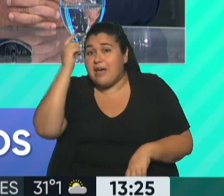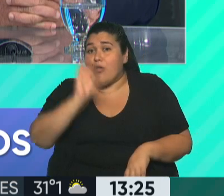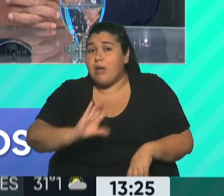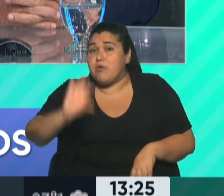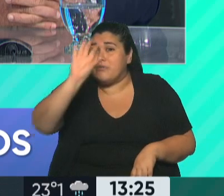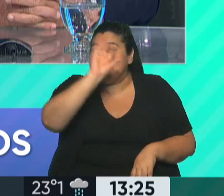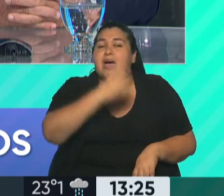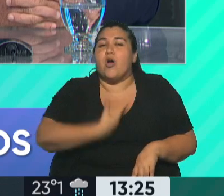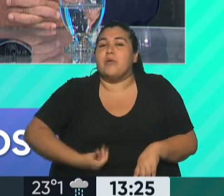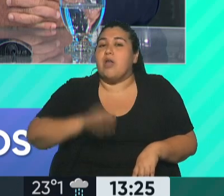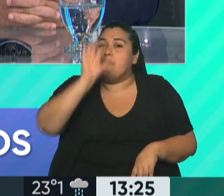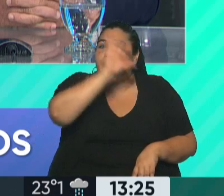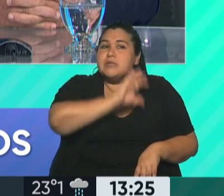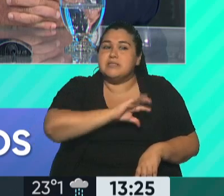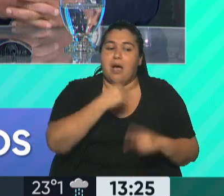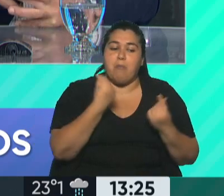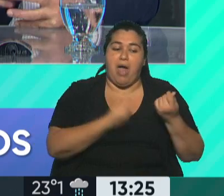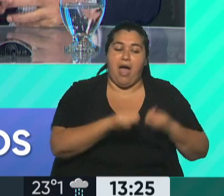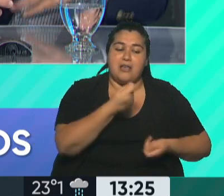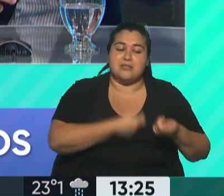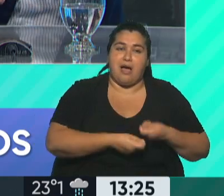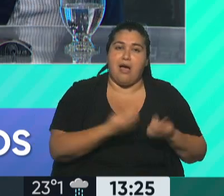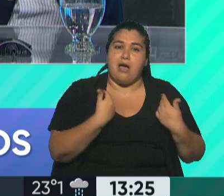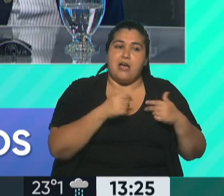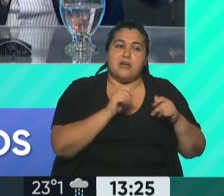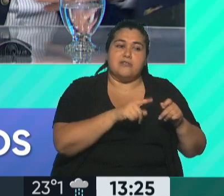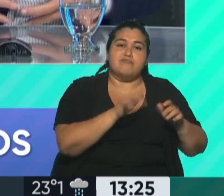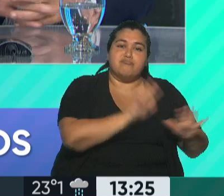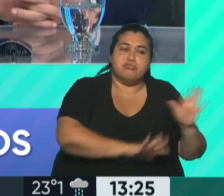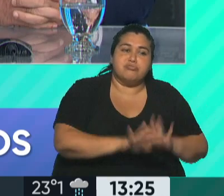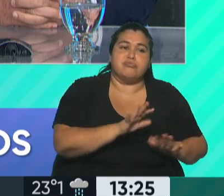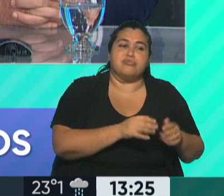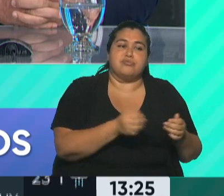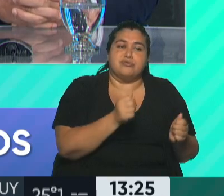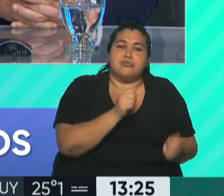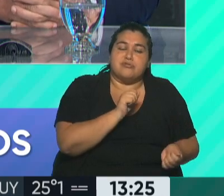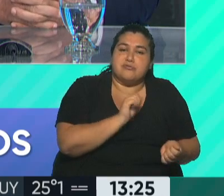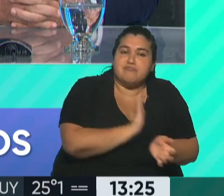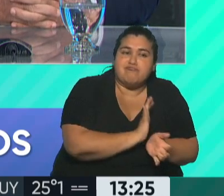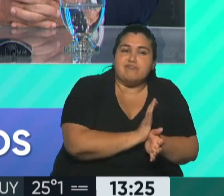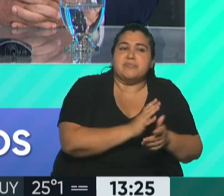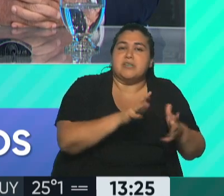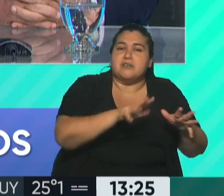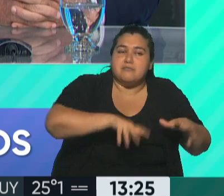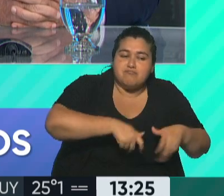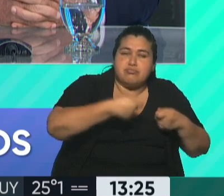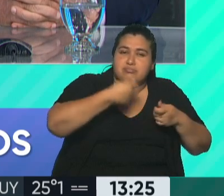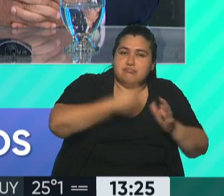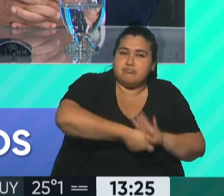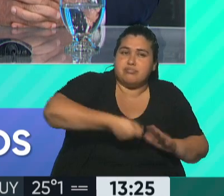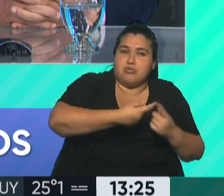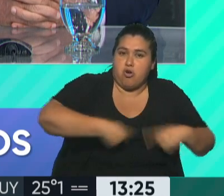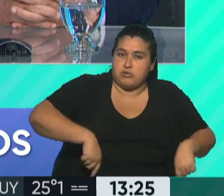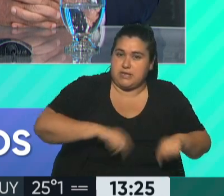posibilidad económica de generar la explotación y la distribución de los recursos naturales y lo concesionan.